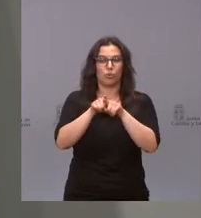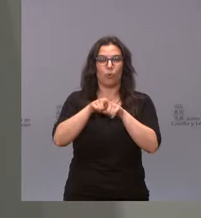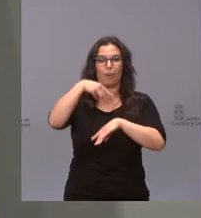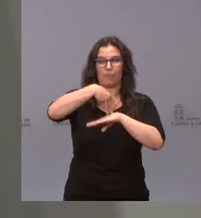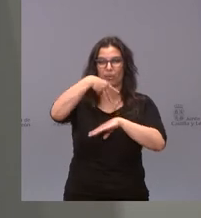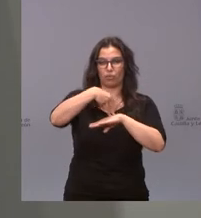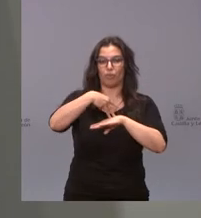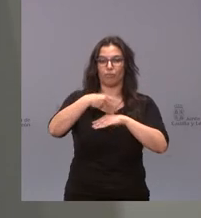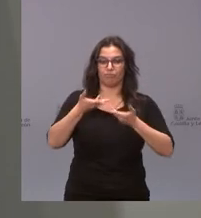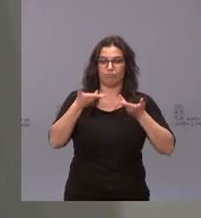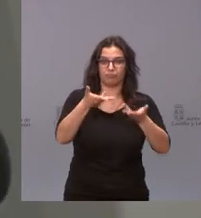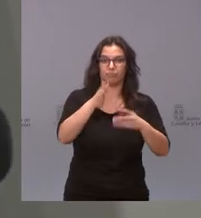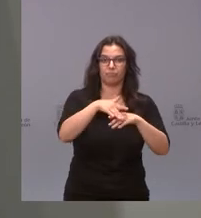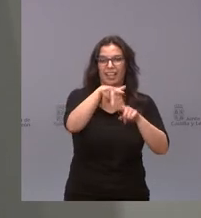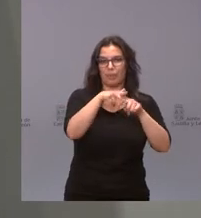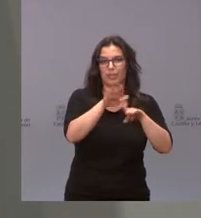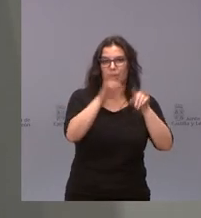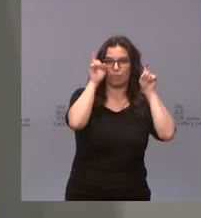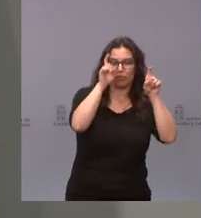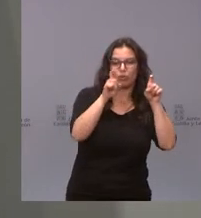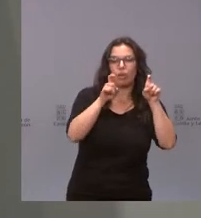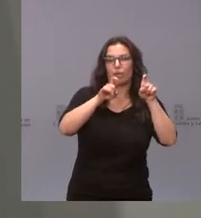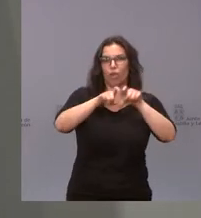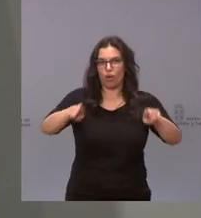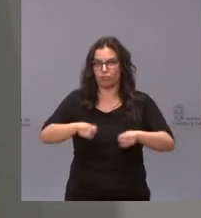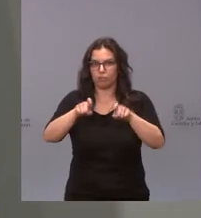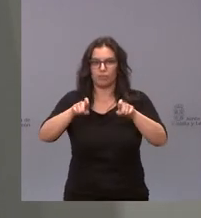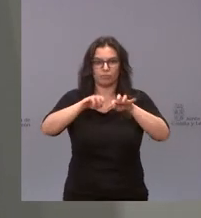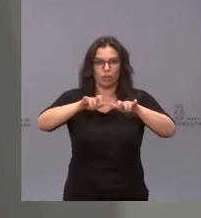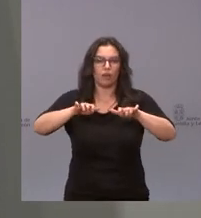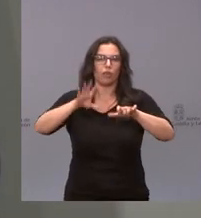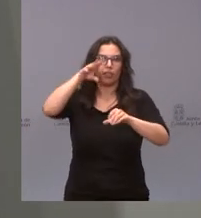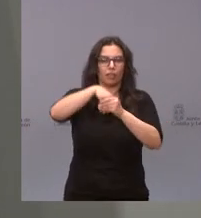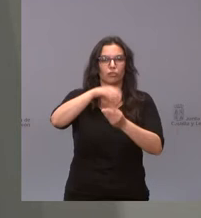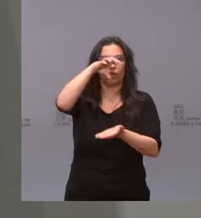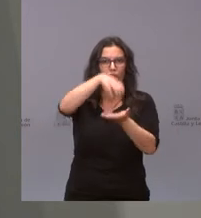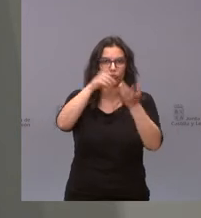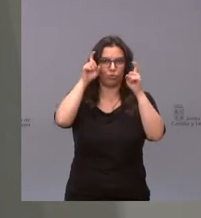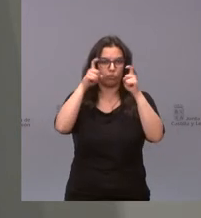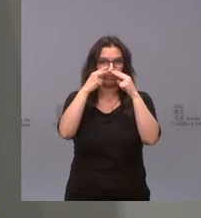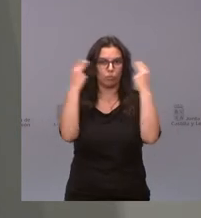educativa y a los equipos informáticos de nuestros centros docentes,